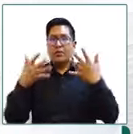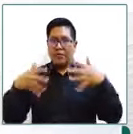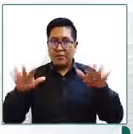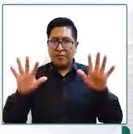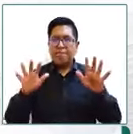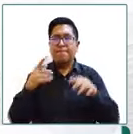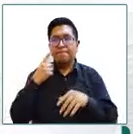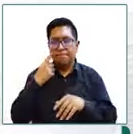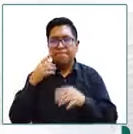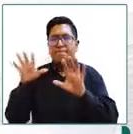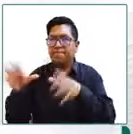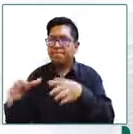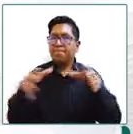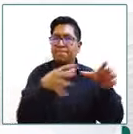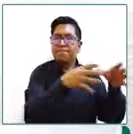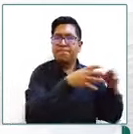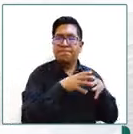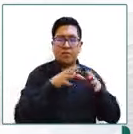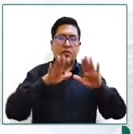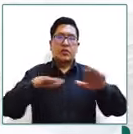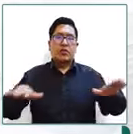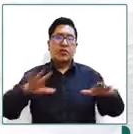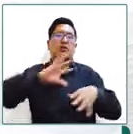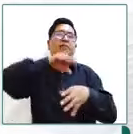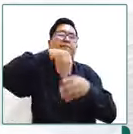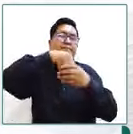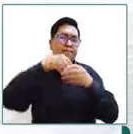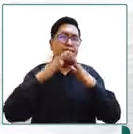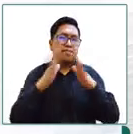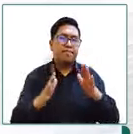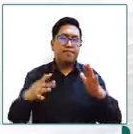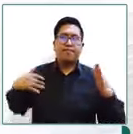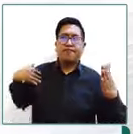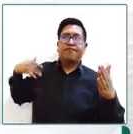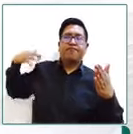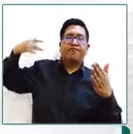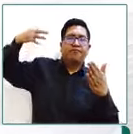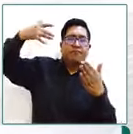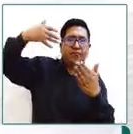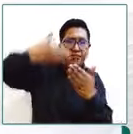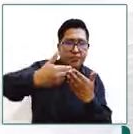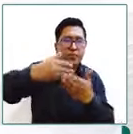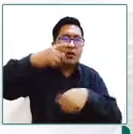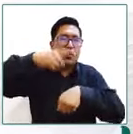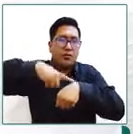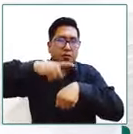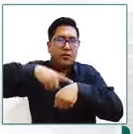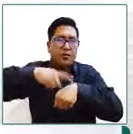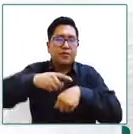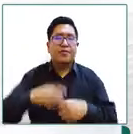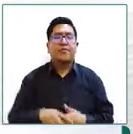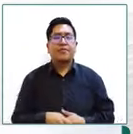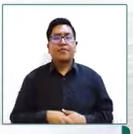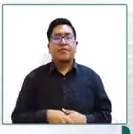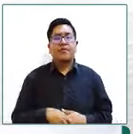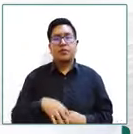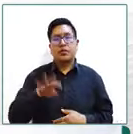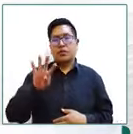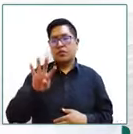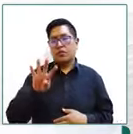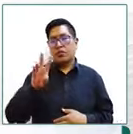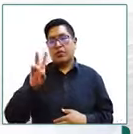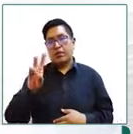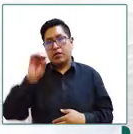adolescentes permanecen institucionalizados durante más de un año y esto relacionado con el 49